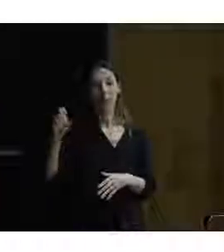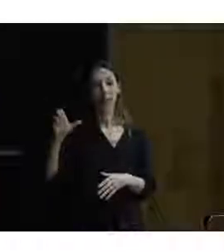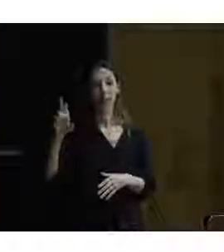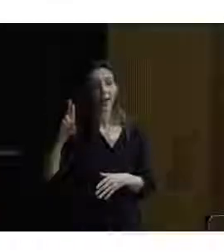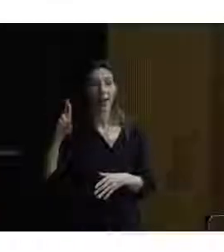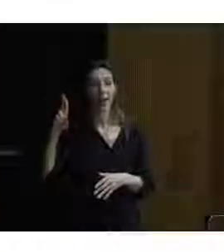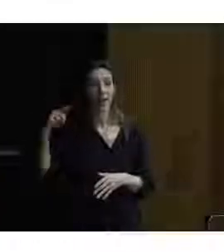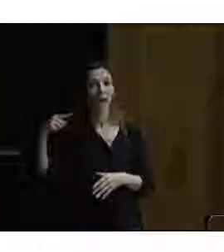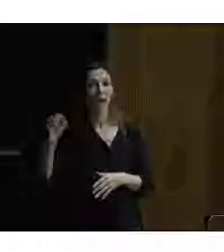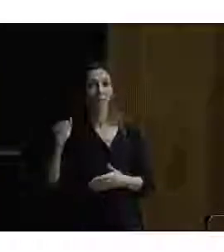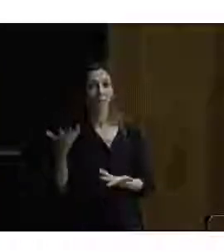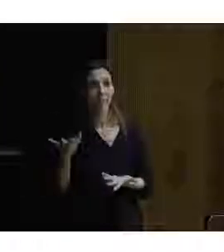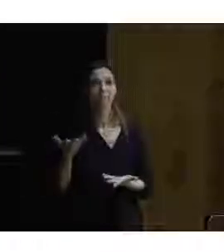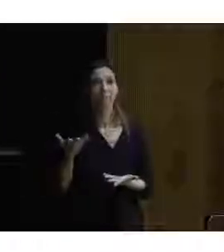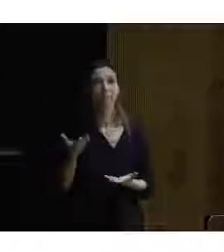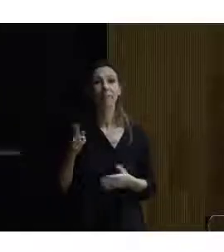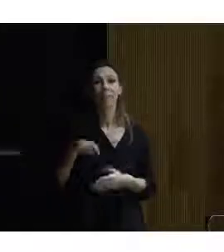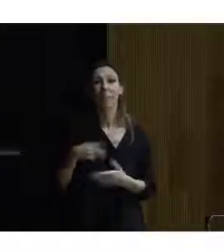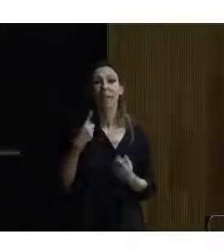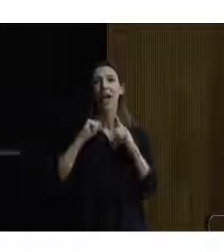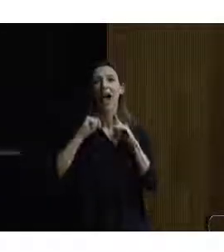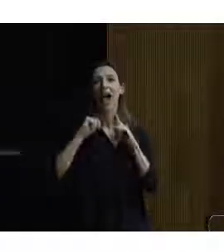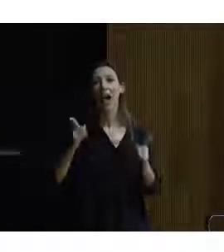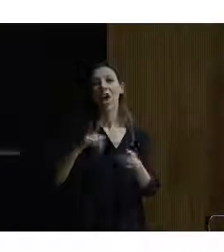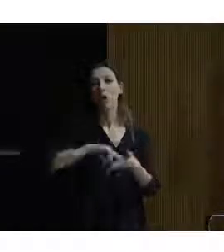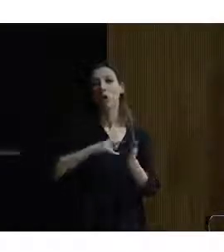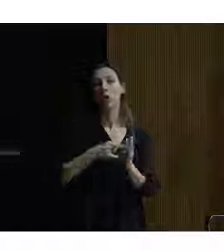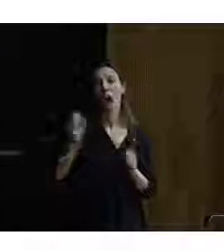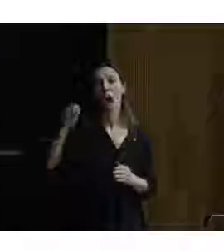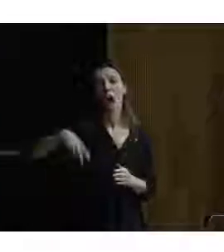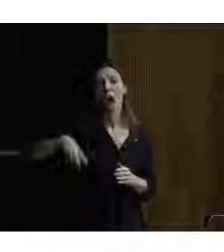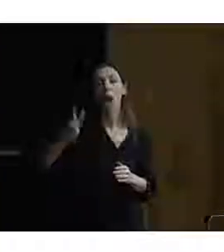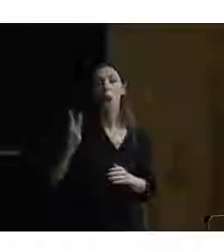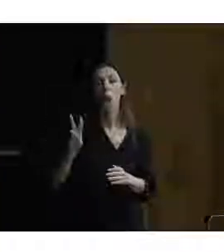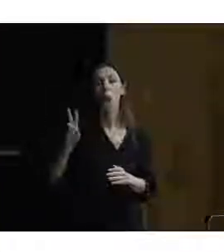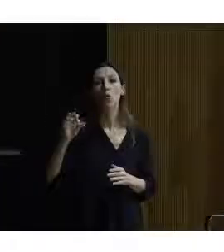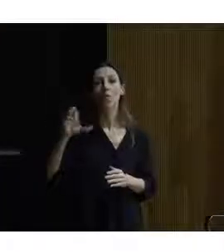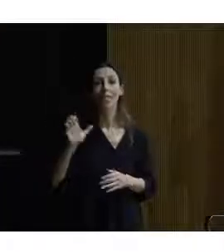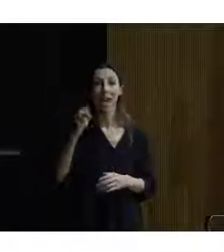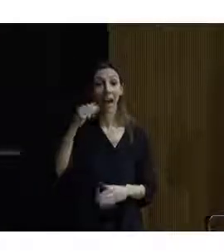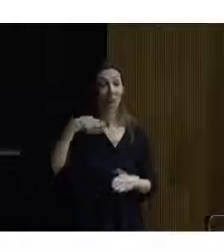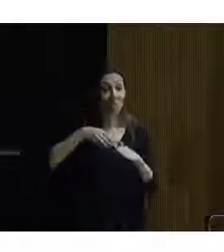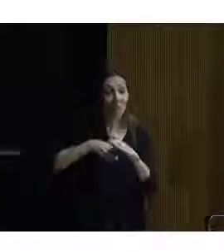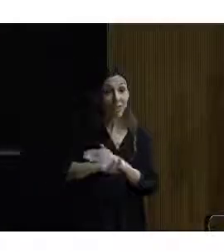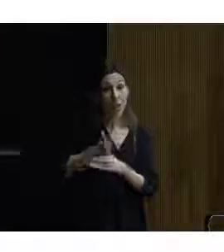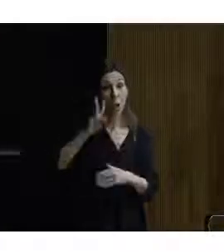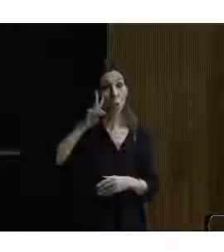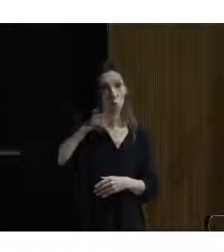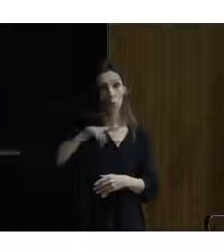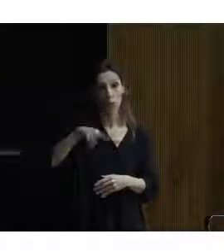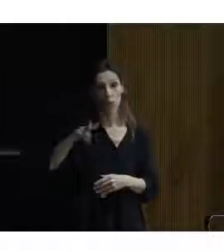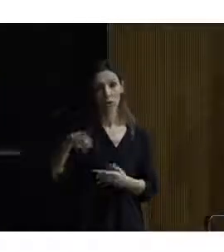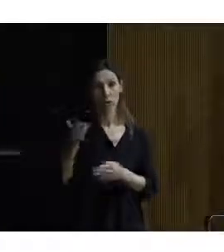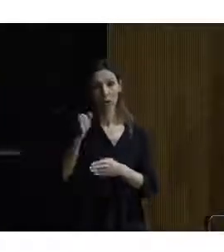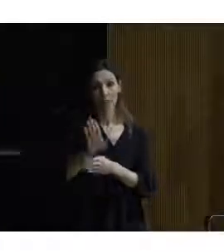Seguidamente, se hablará del caso del proyecto AMUSE, que es la accesibilidad en los museos. Nos presentará